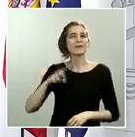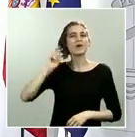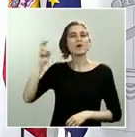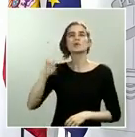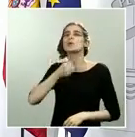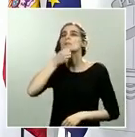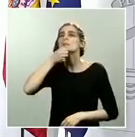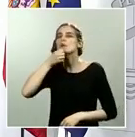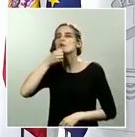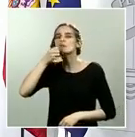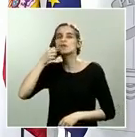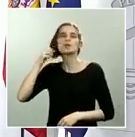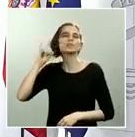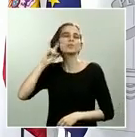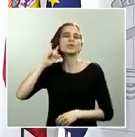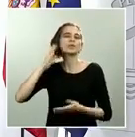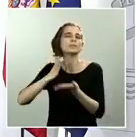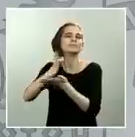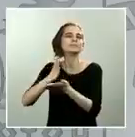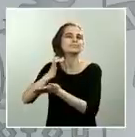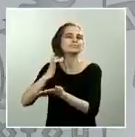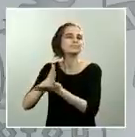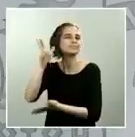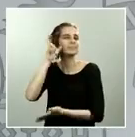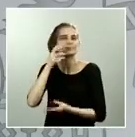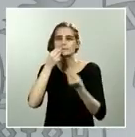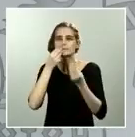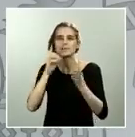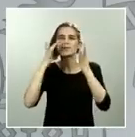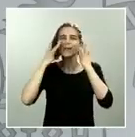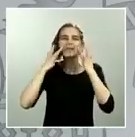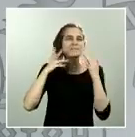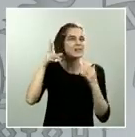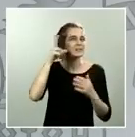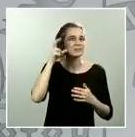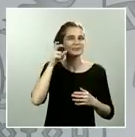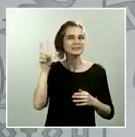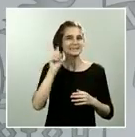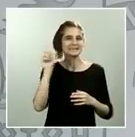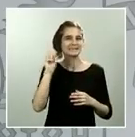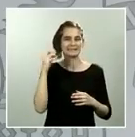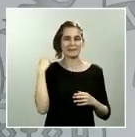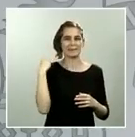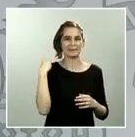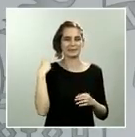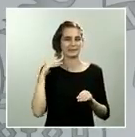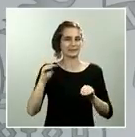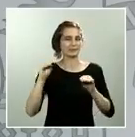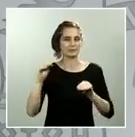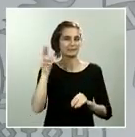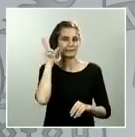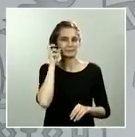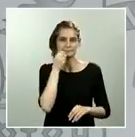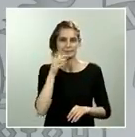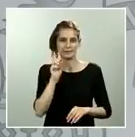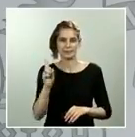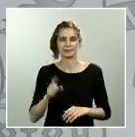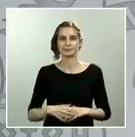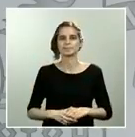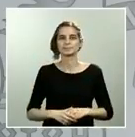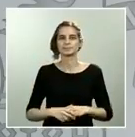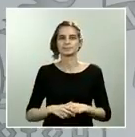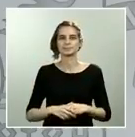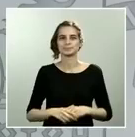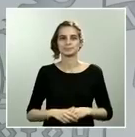escuchaba con nitidez el planteamiento. El Gobierno, insisto, desde el momento en que ha